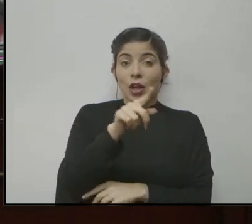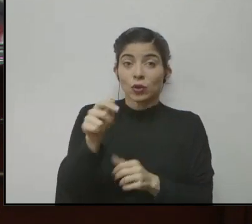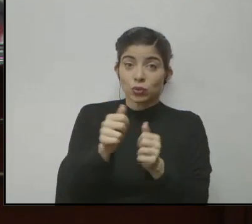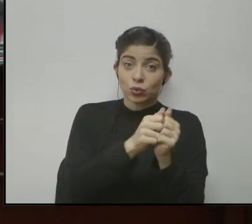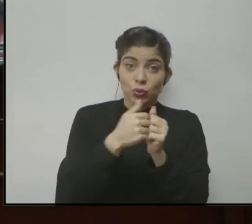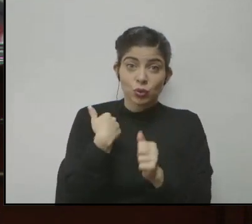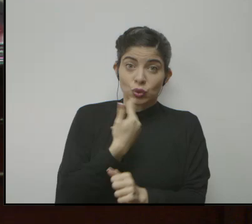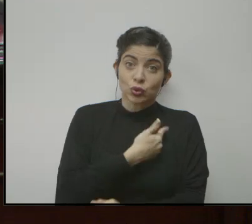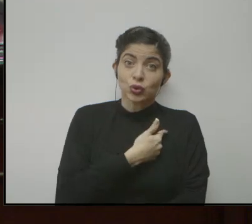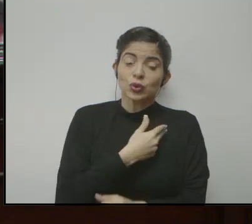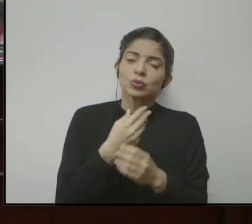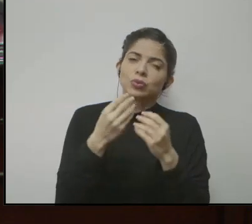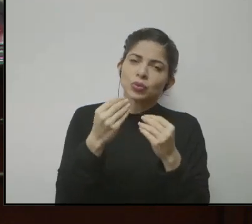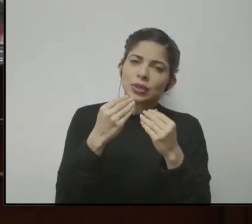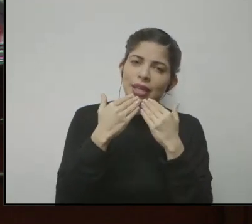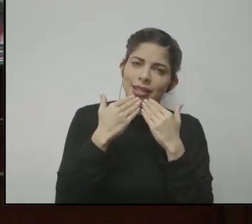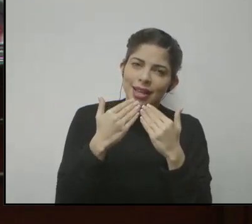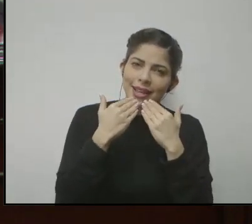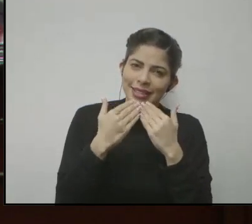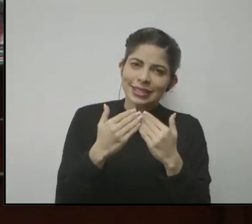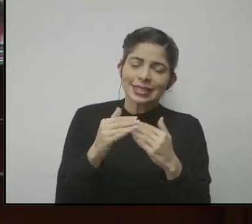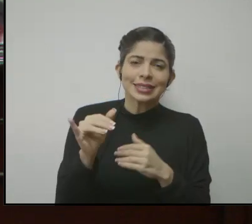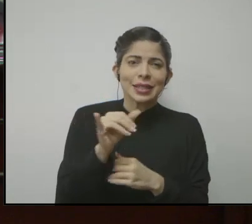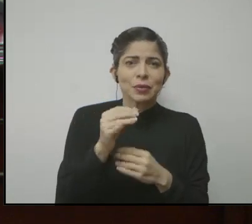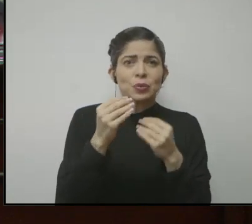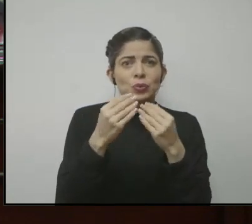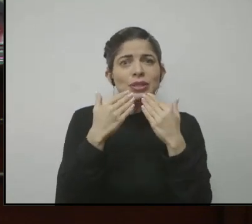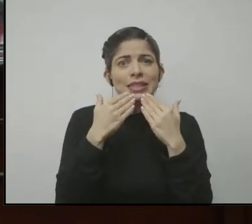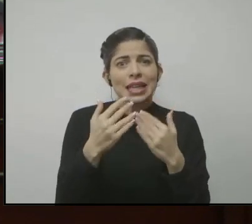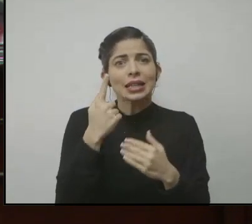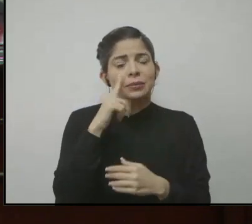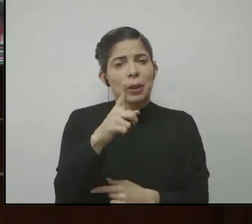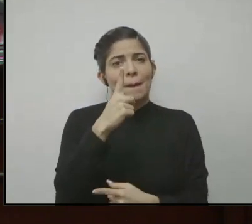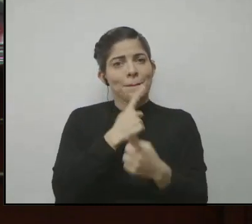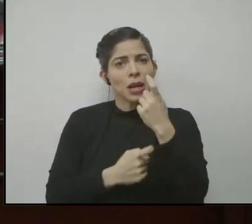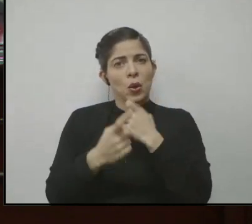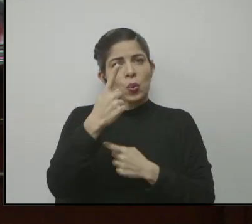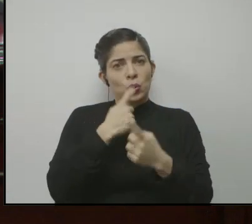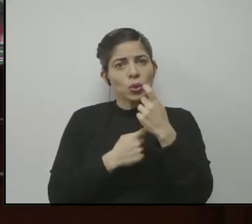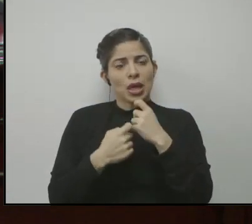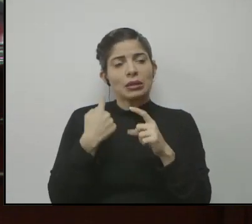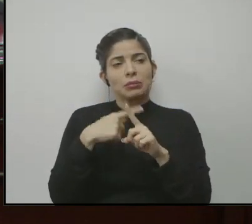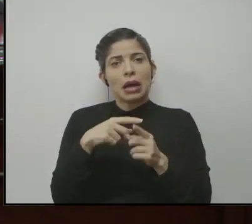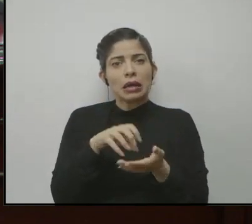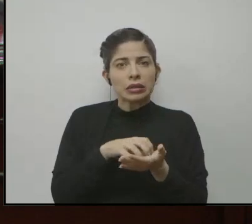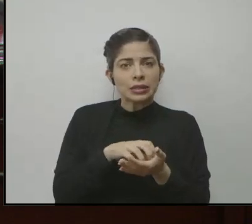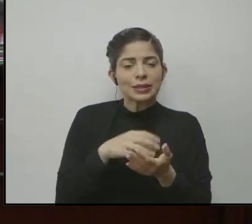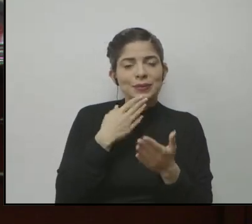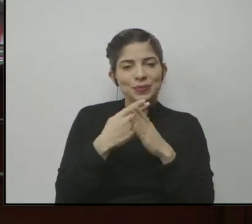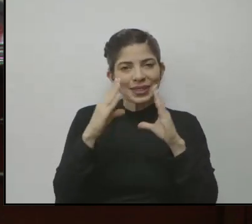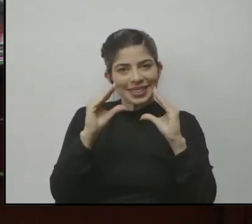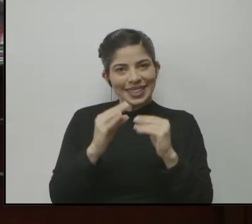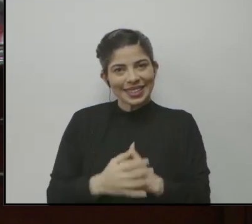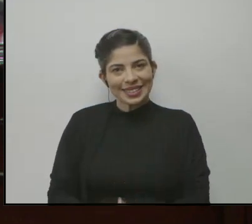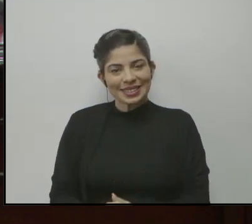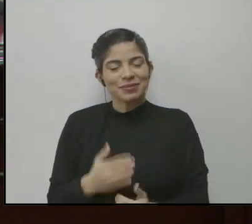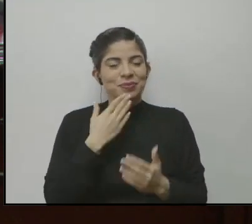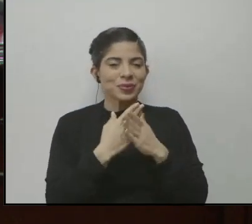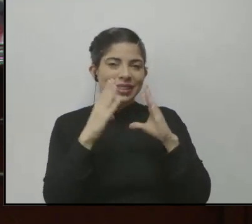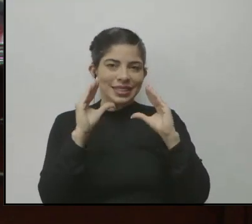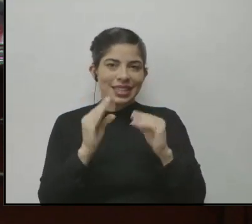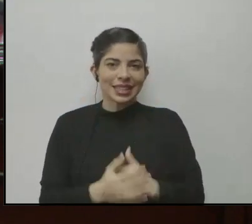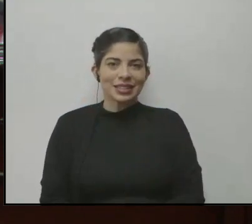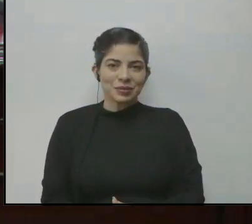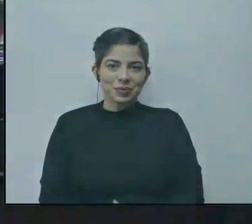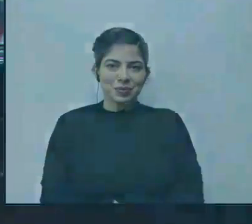acompañado muchísimas gracias también muchísimas gracias por sus preguntas y por sus inquietudes y buenas tardes buenas tardes